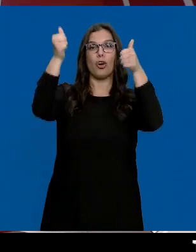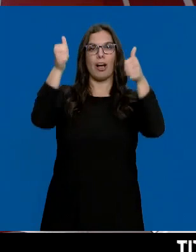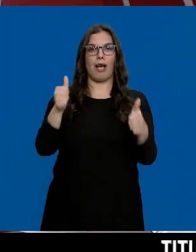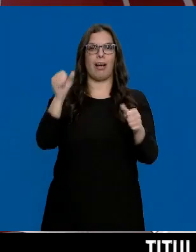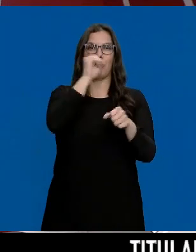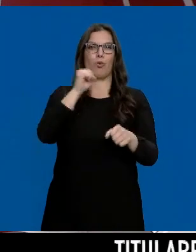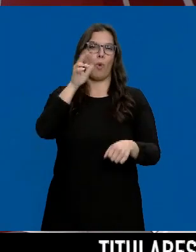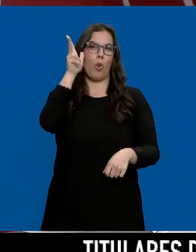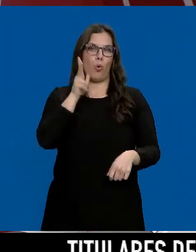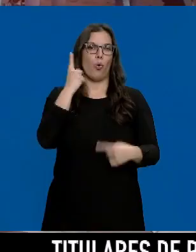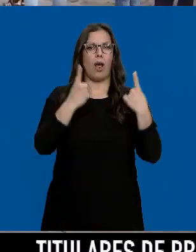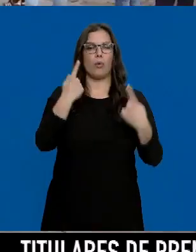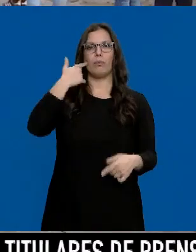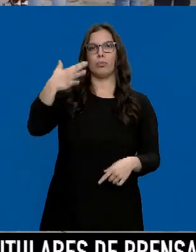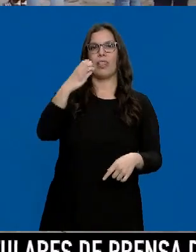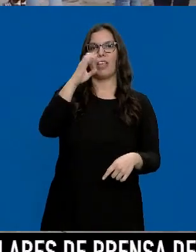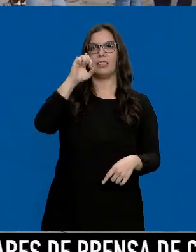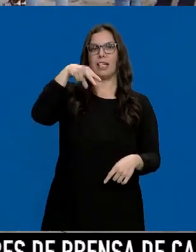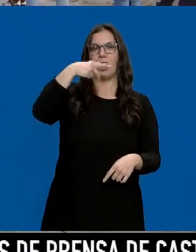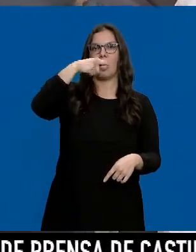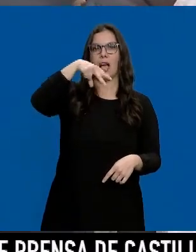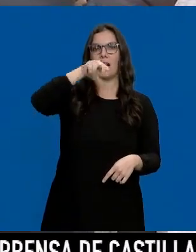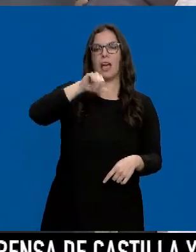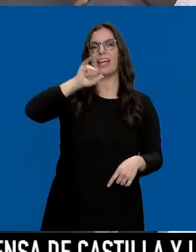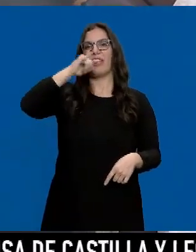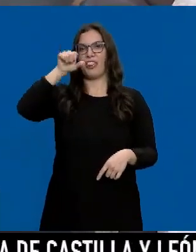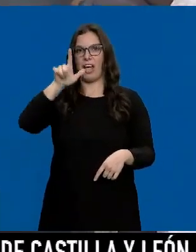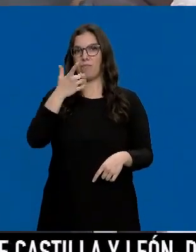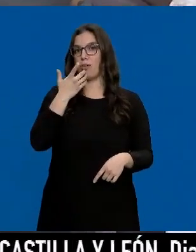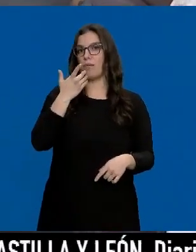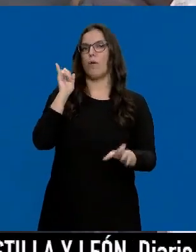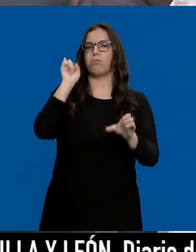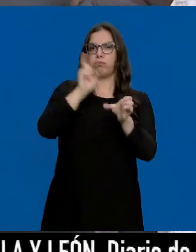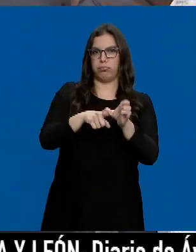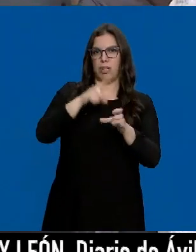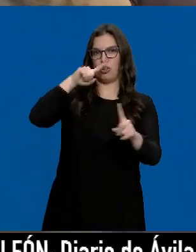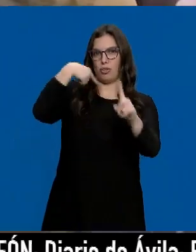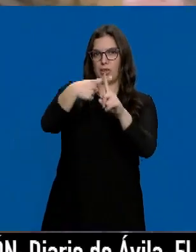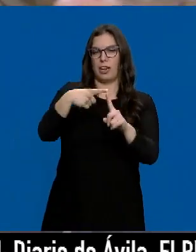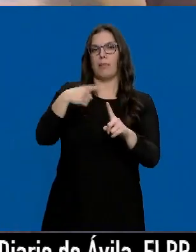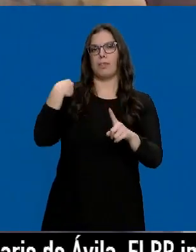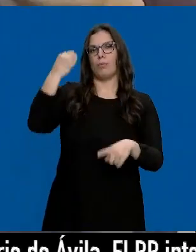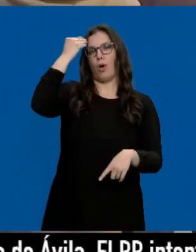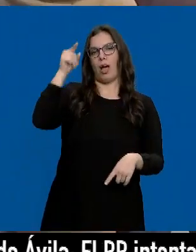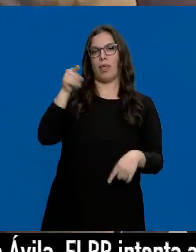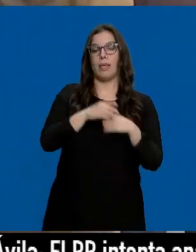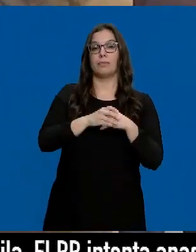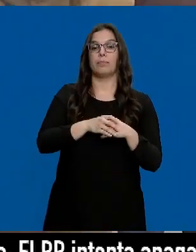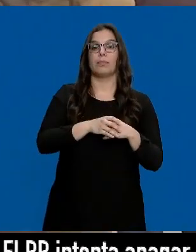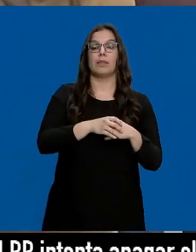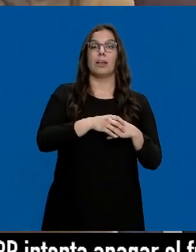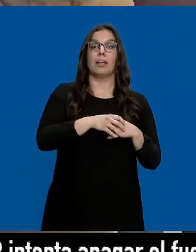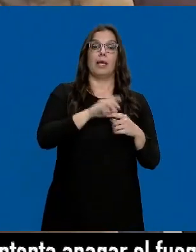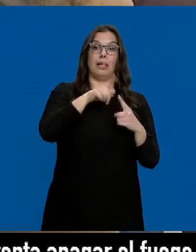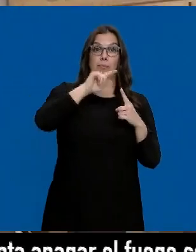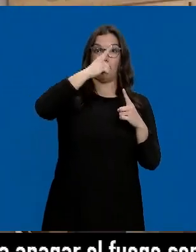dado a conocer algunos nombres. Zetangana e Izal estarán en los escenarios del Festival de Aranda de Duero. El madrileño estará por primera vez en el